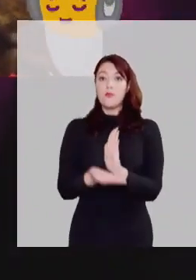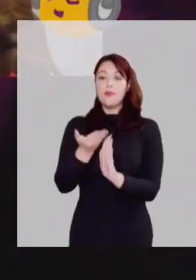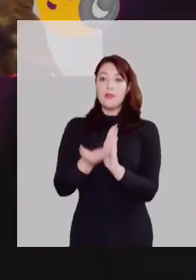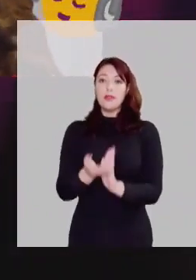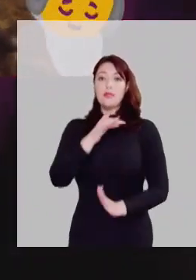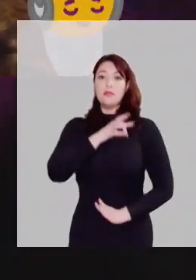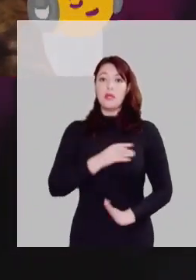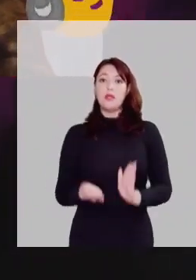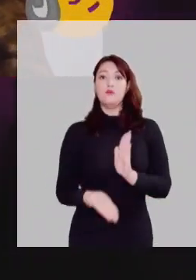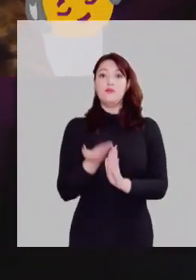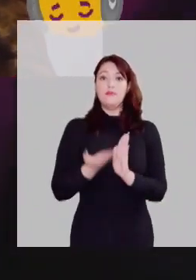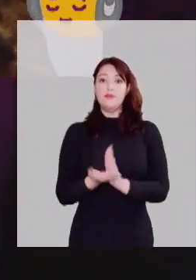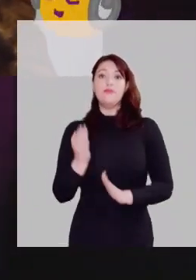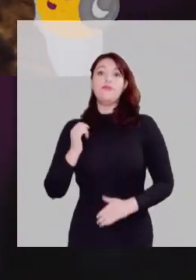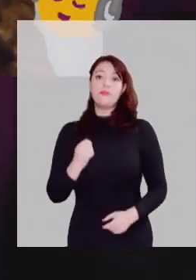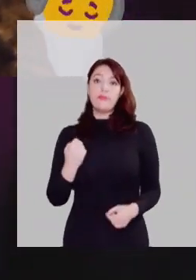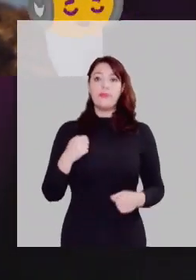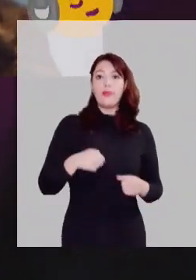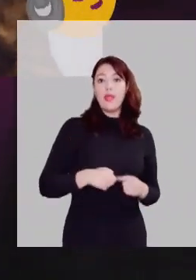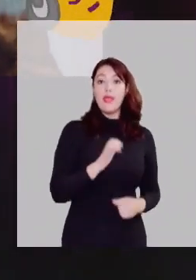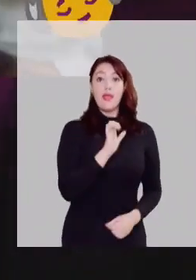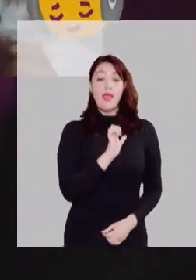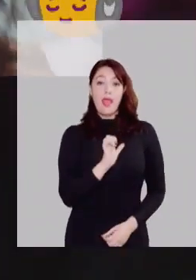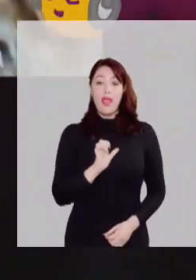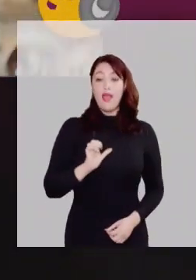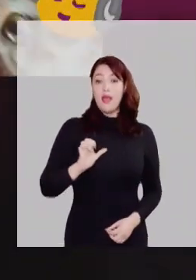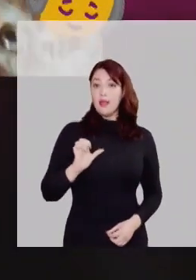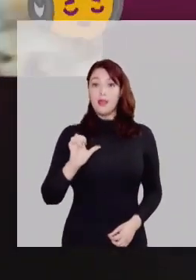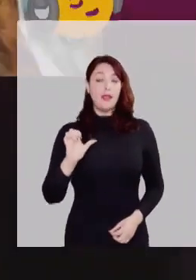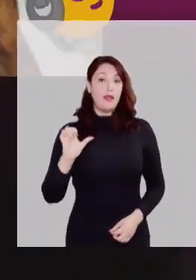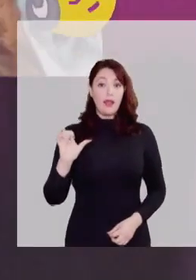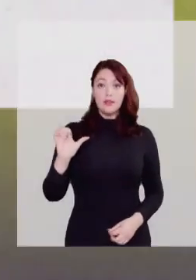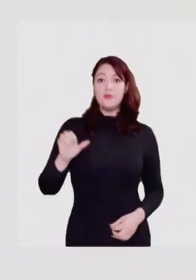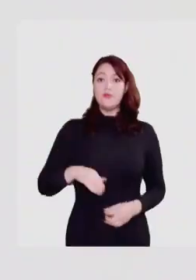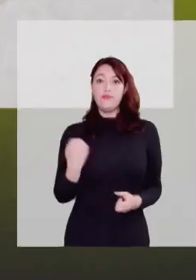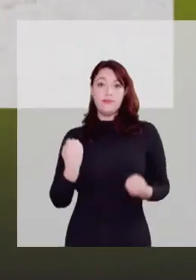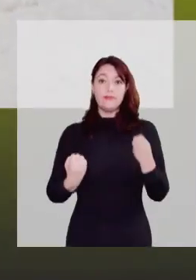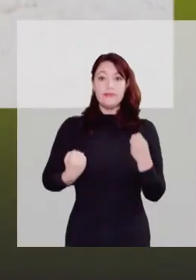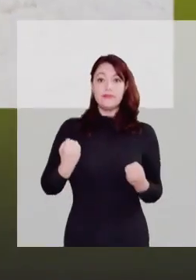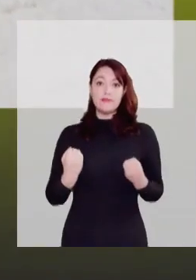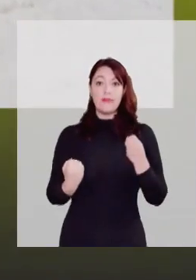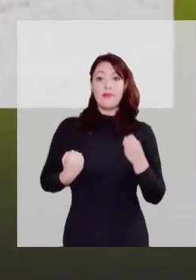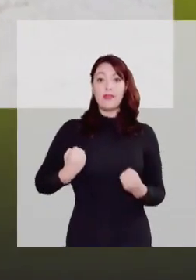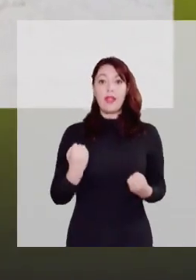que eso. Chile puede más. ¡Uh! ¡Uh! ¡Uh! ¡Uh!